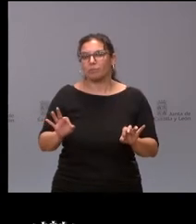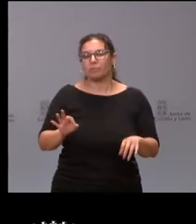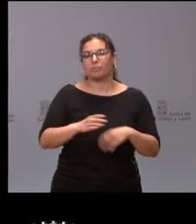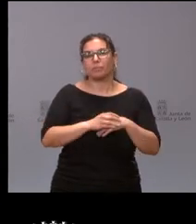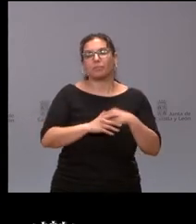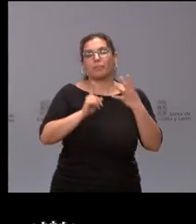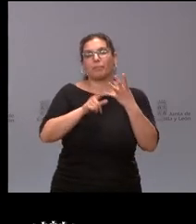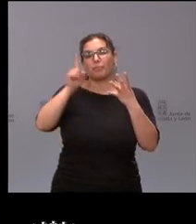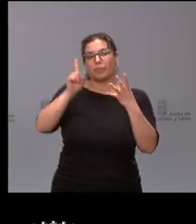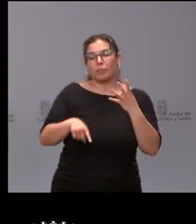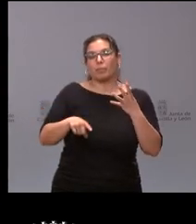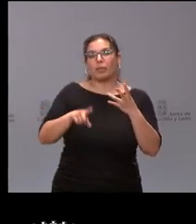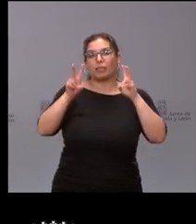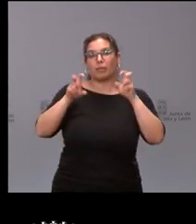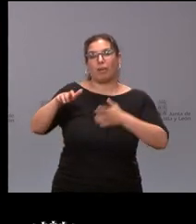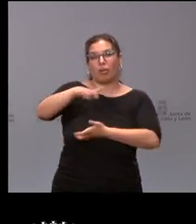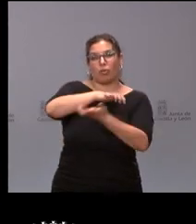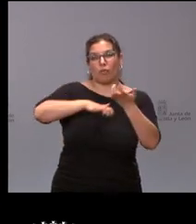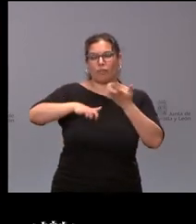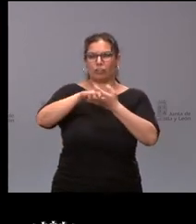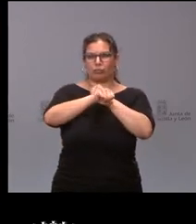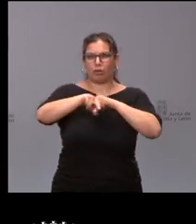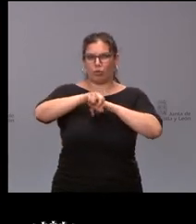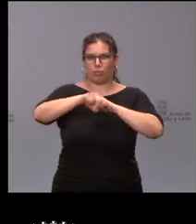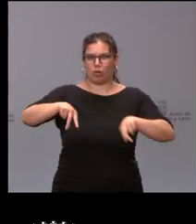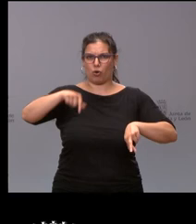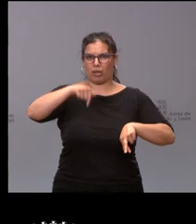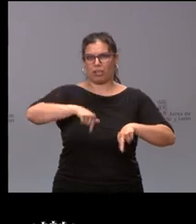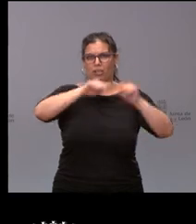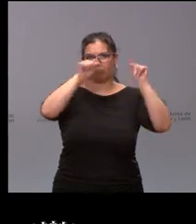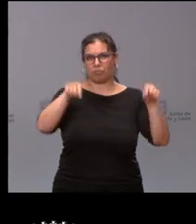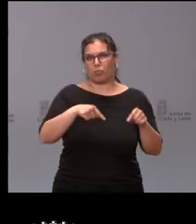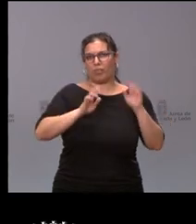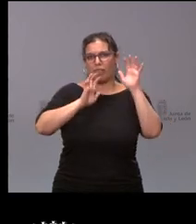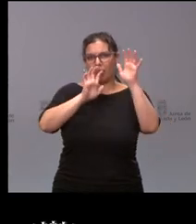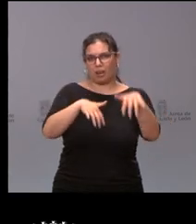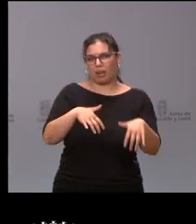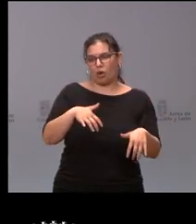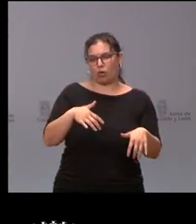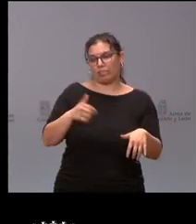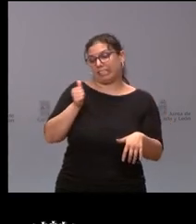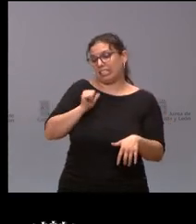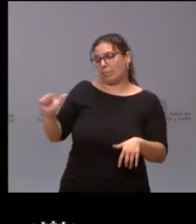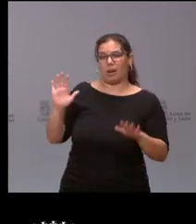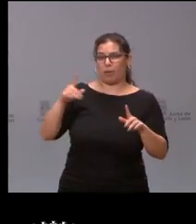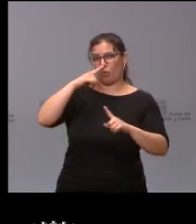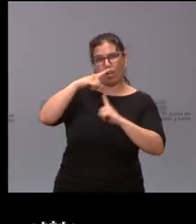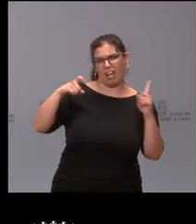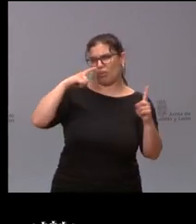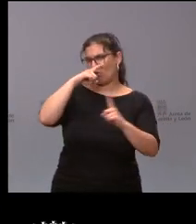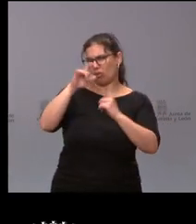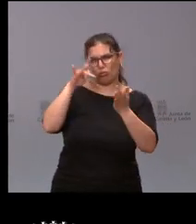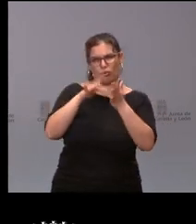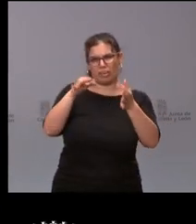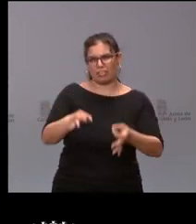también respecto a un conflicto que se ha recrudecido en la provincia de León esta semana pero que es cíclico ocurre todos los años todas las primaveras